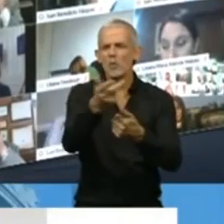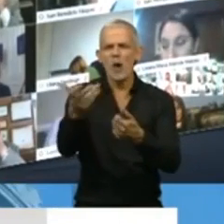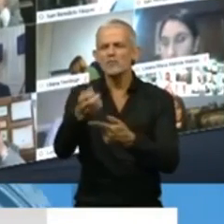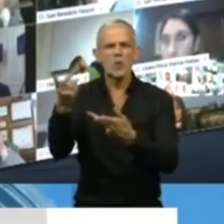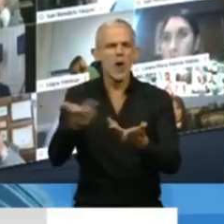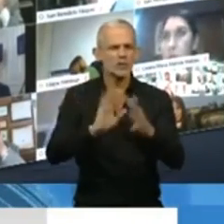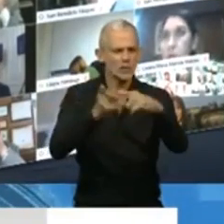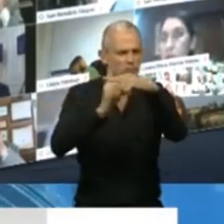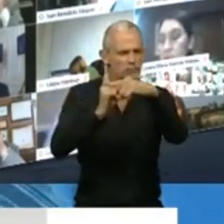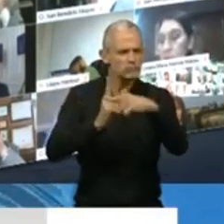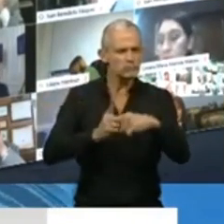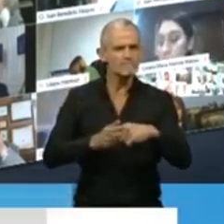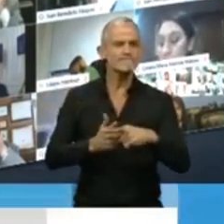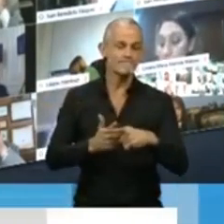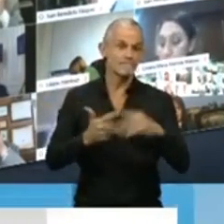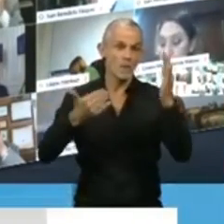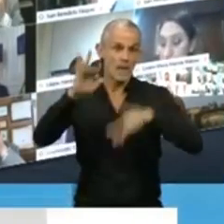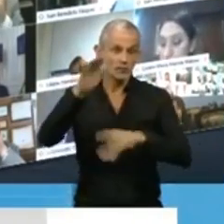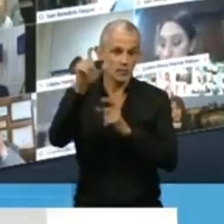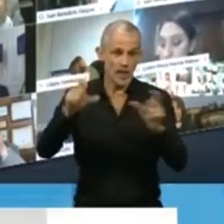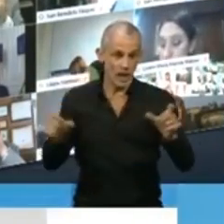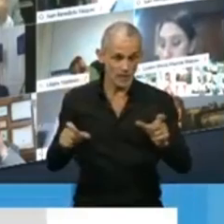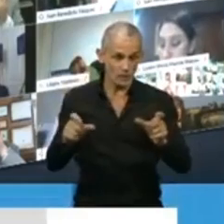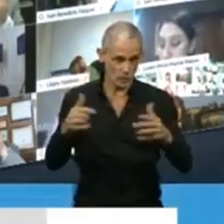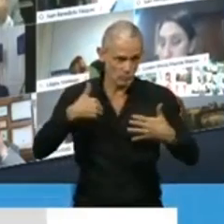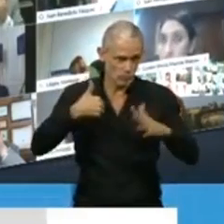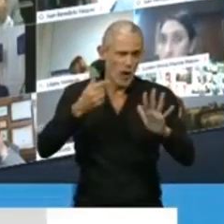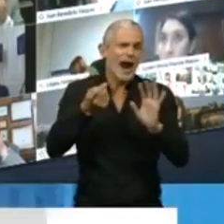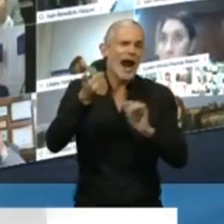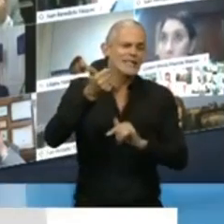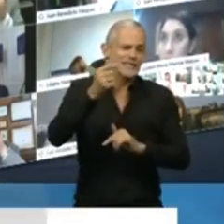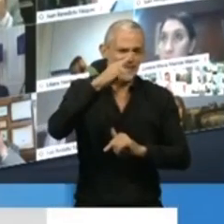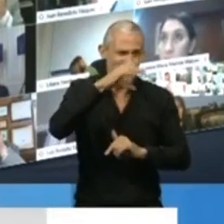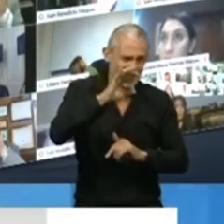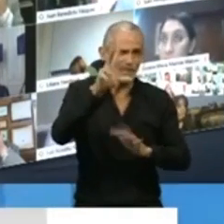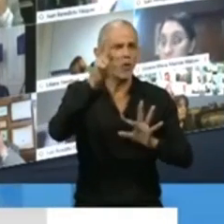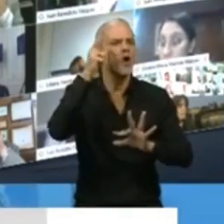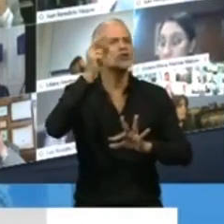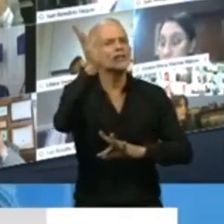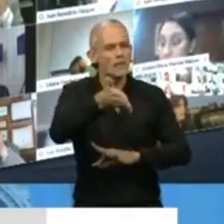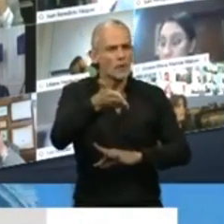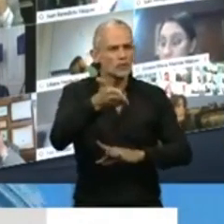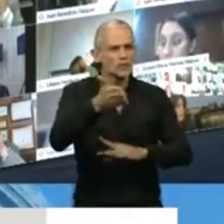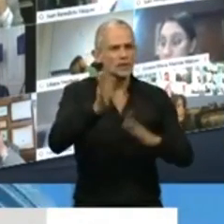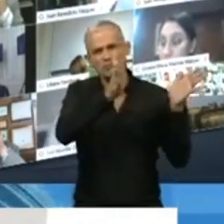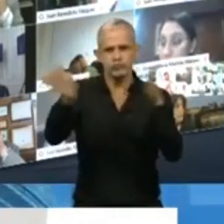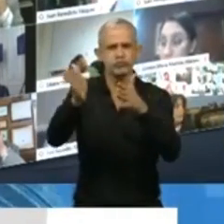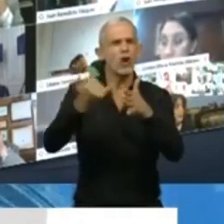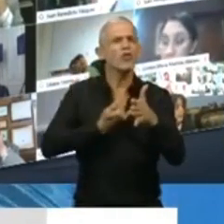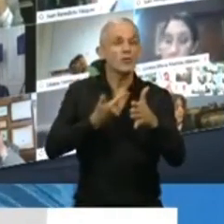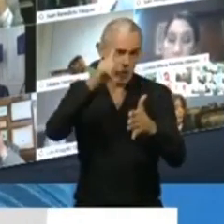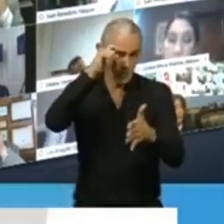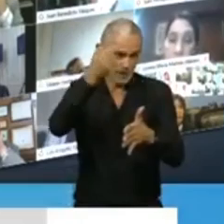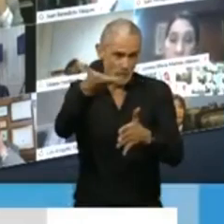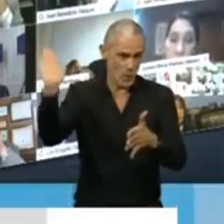sacar la cuenta y la mayoría de las personas, yo me atrevería a decir un 70, un 80% que atienden el sistema de salud pública.